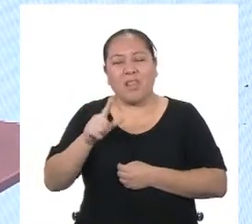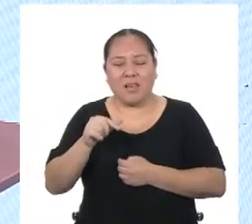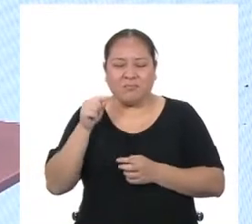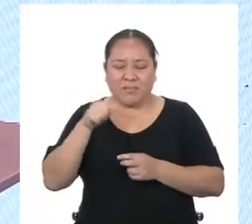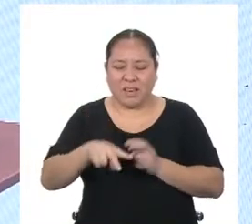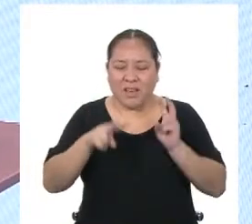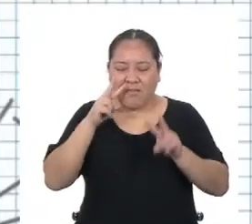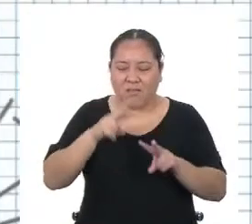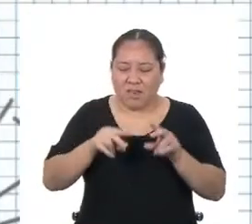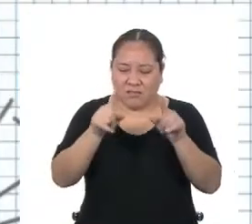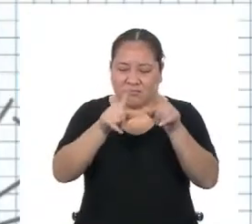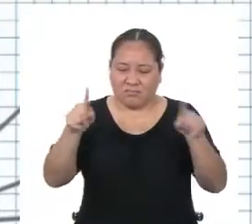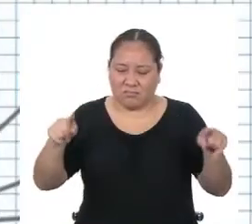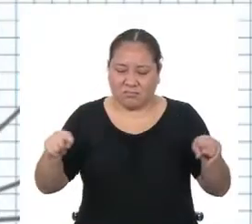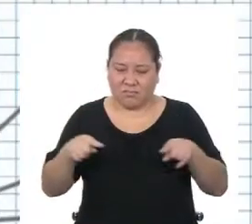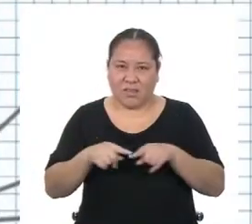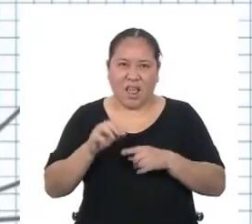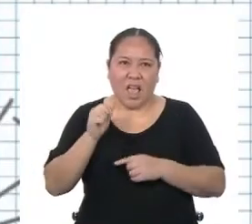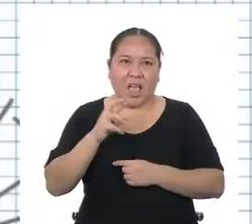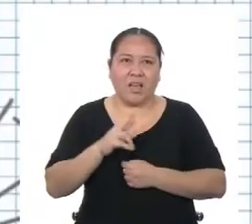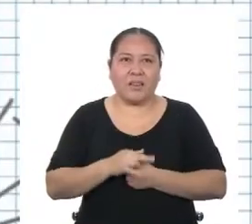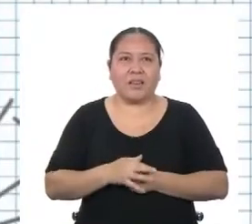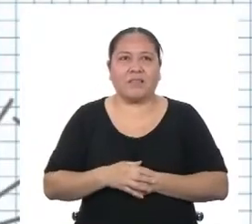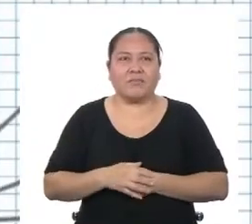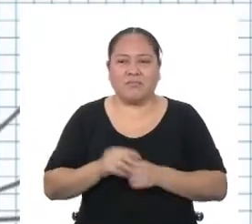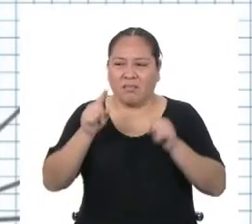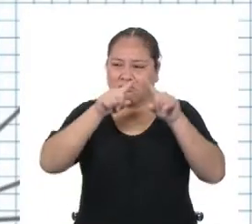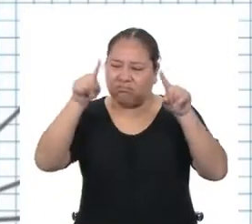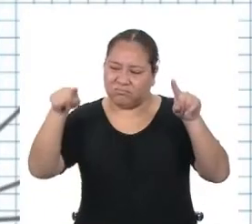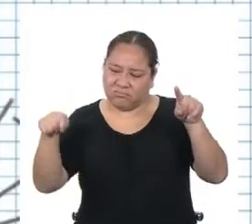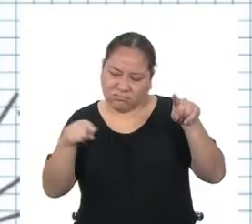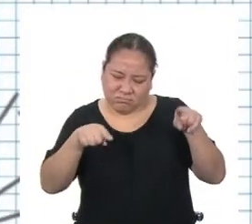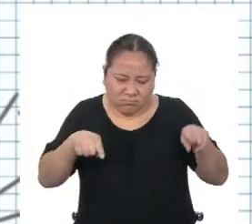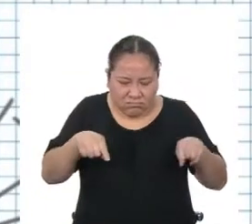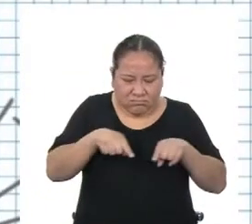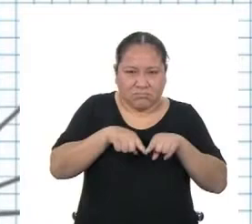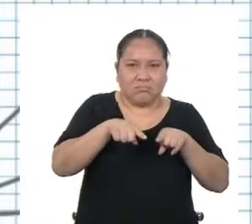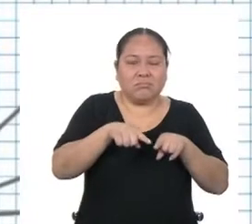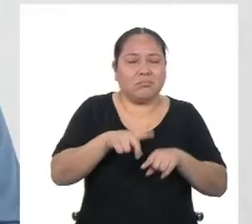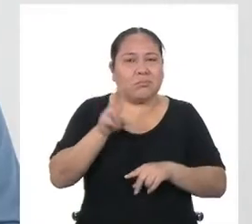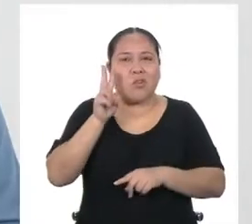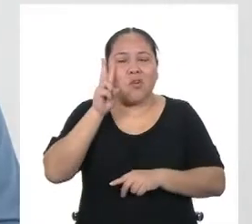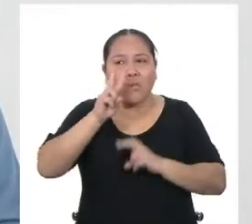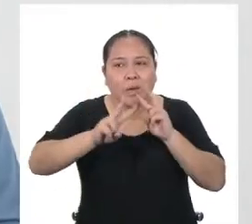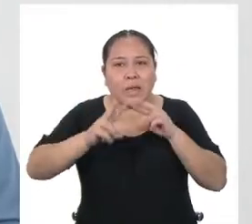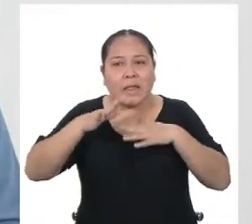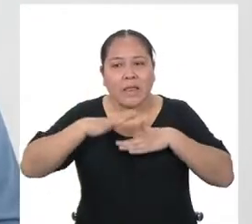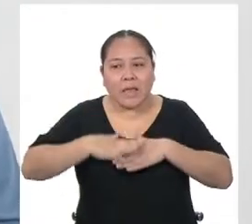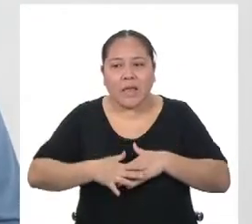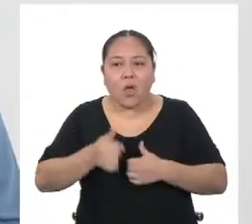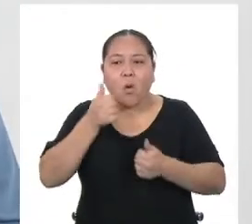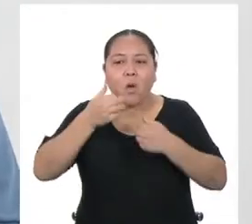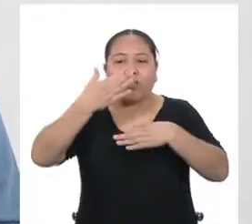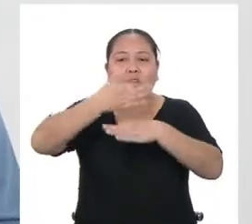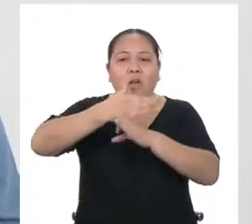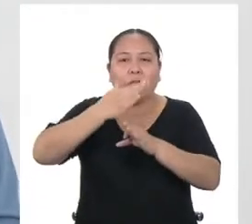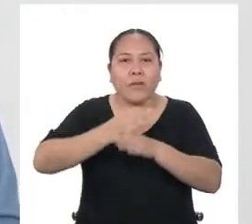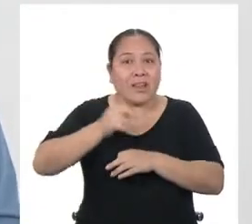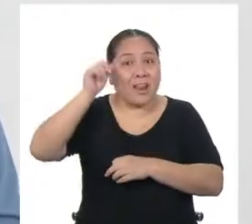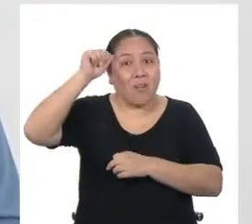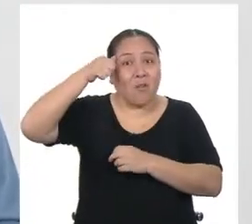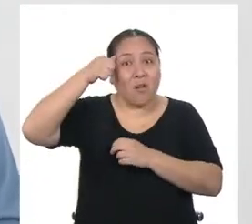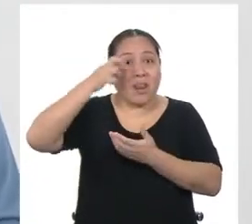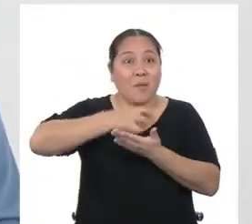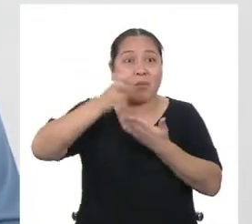esta, de 8 lados. Miren con calma y vean qué figuras geométricas pueden identificar ahí. Recuerden el programa